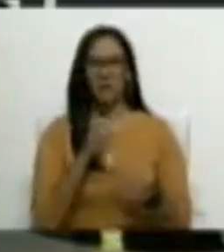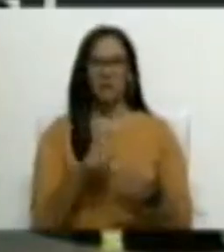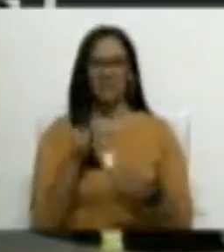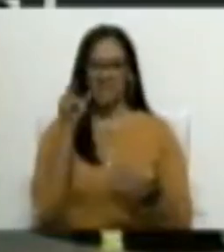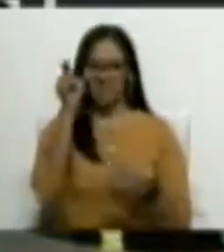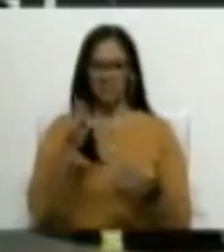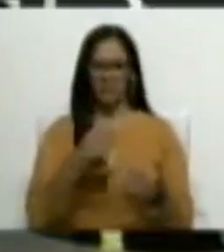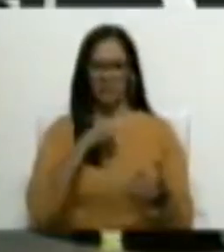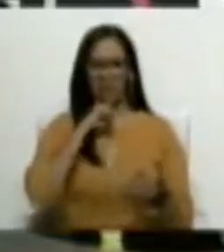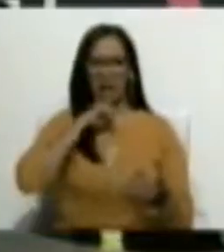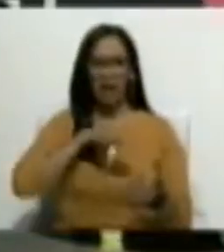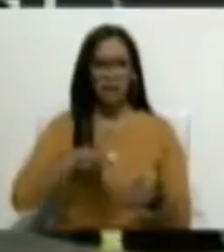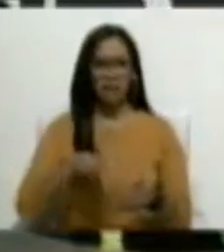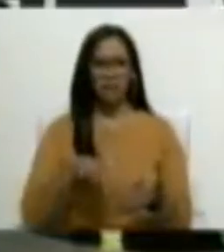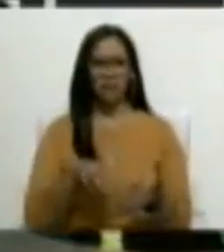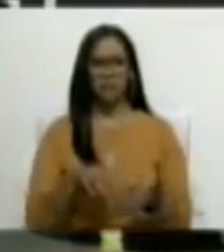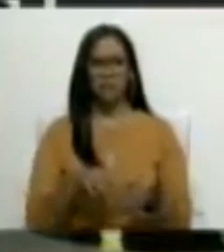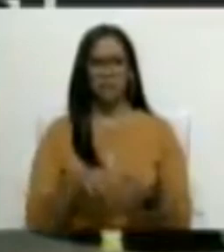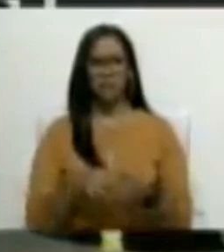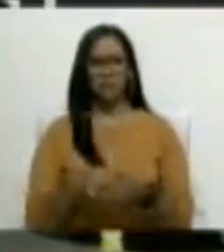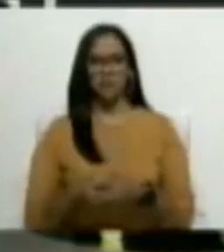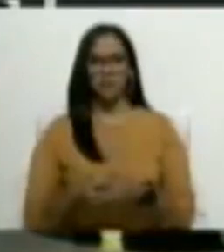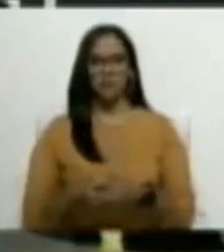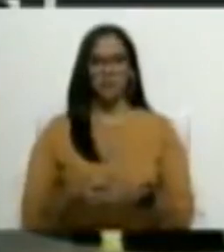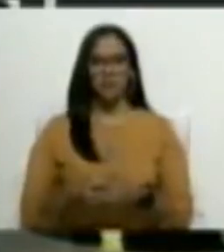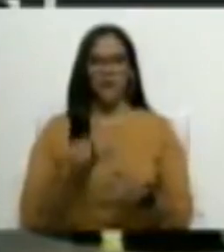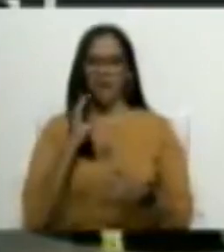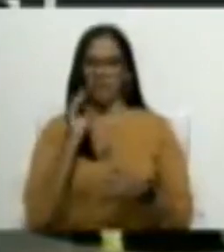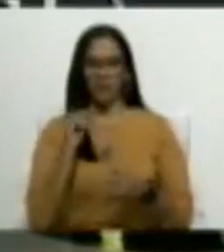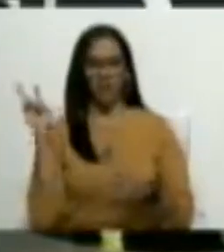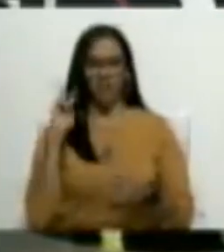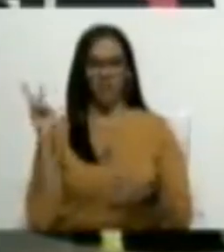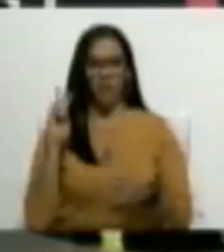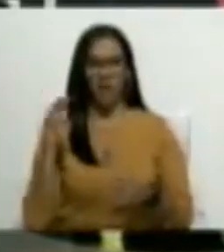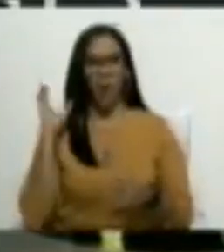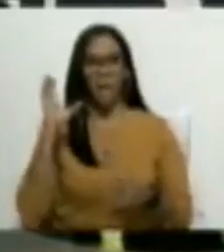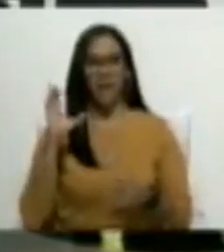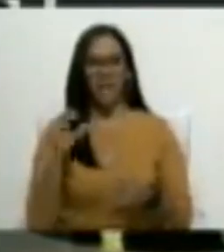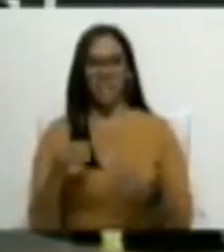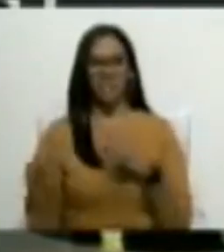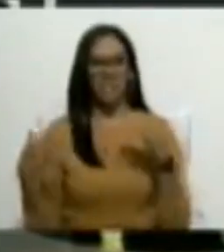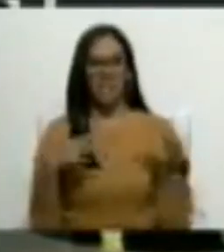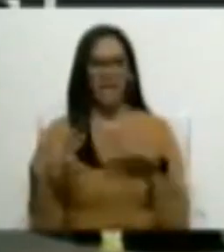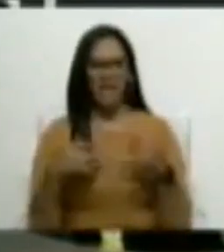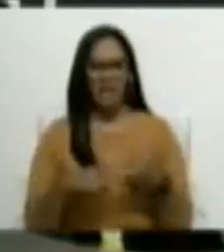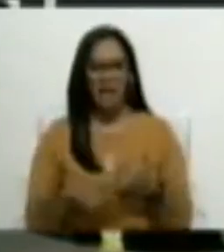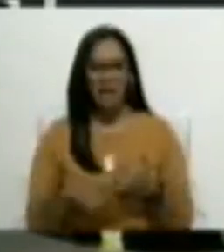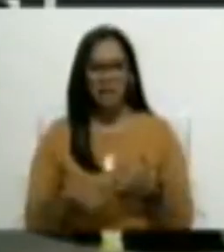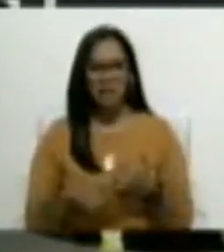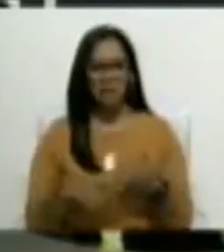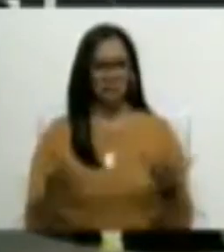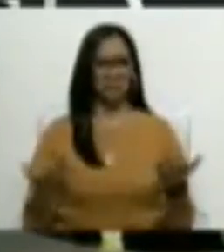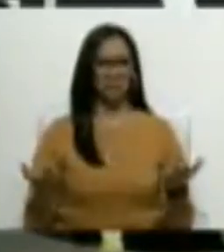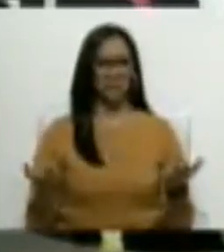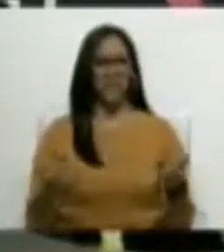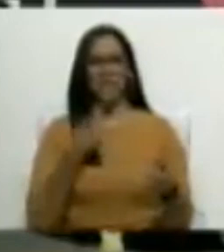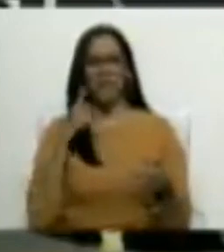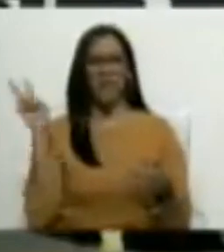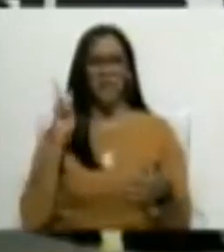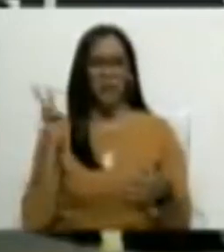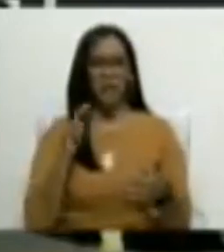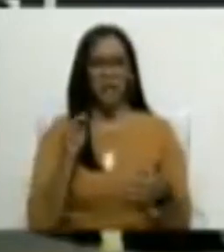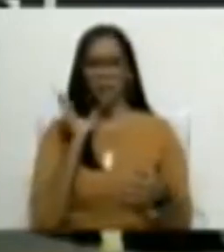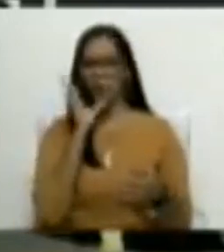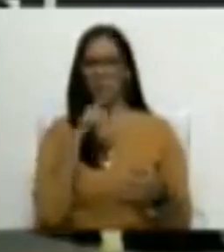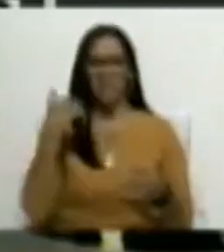despreciable, diciendo que Venezuela es un país guerrerista, diciendo que Venezuela